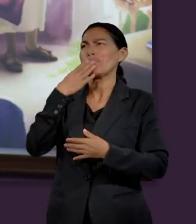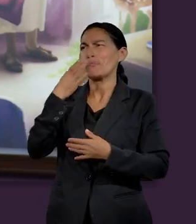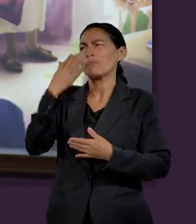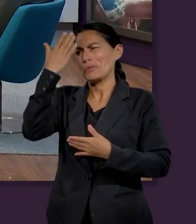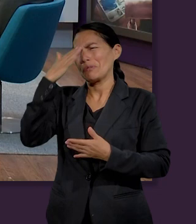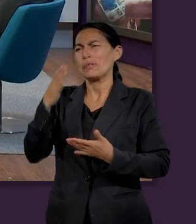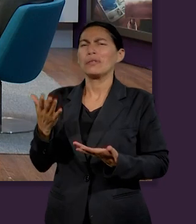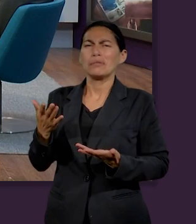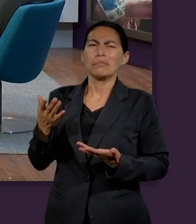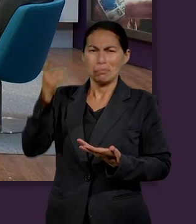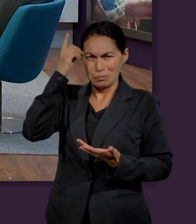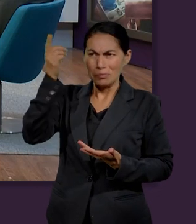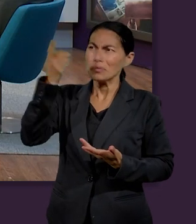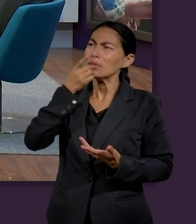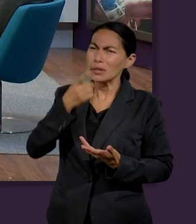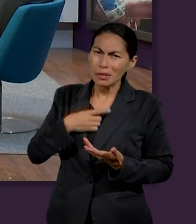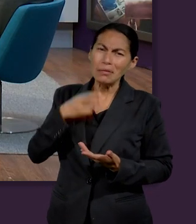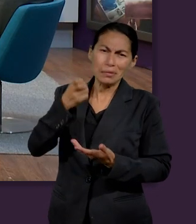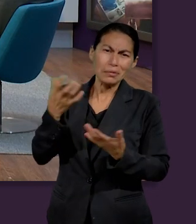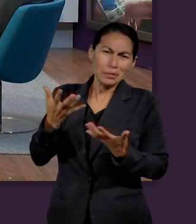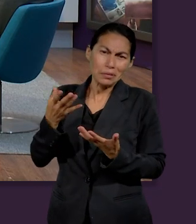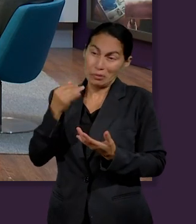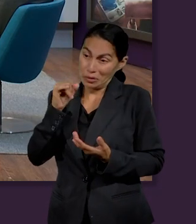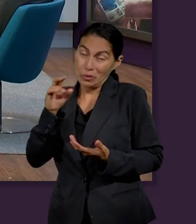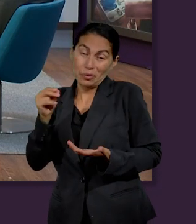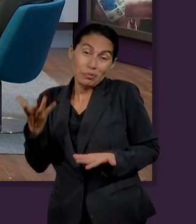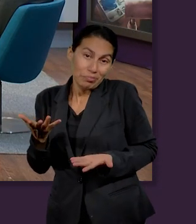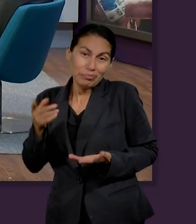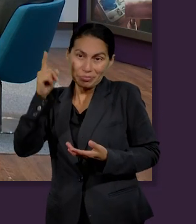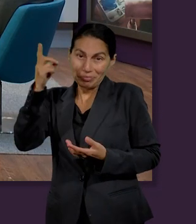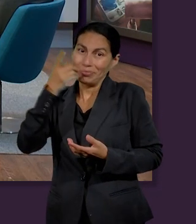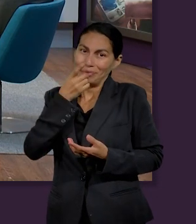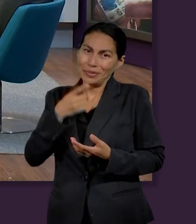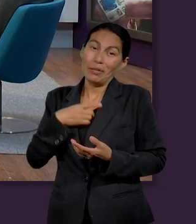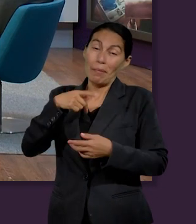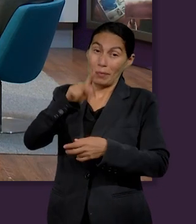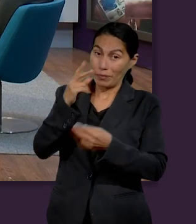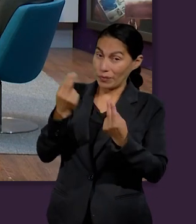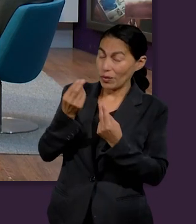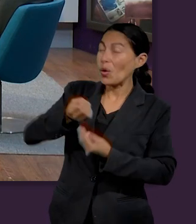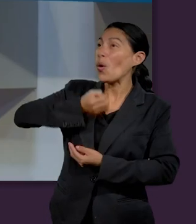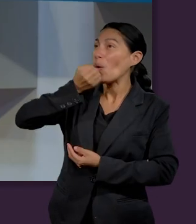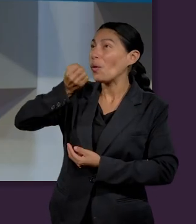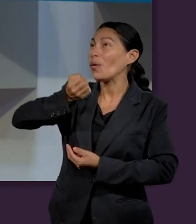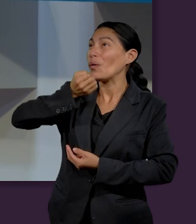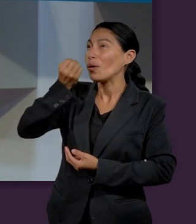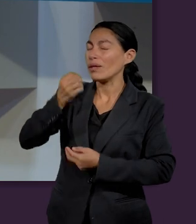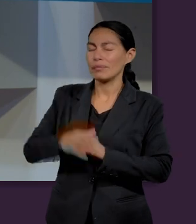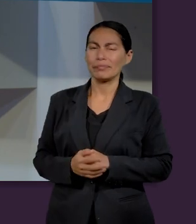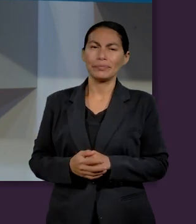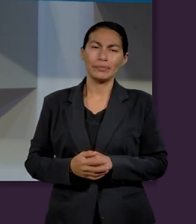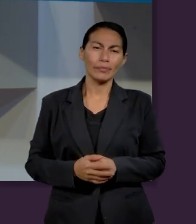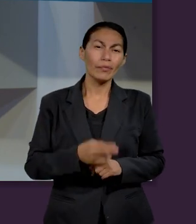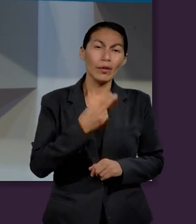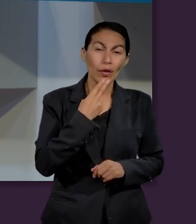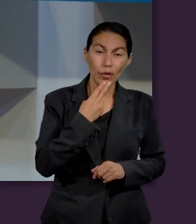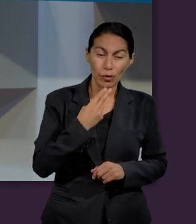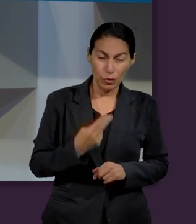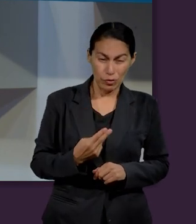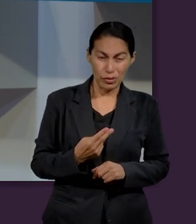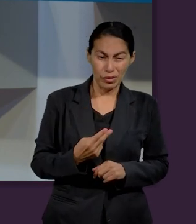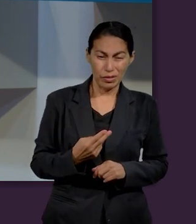oración y ver si en realidad seguimos en el camino que Dios nos ha puesto. Es bien interesante porque